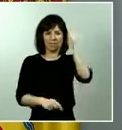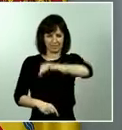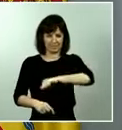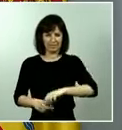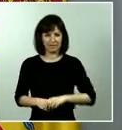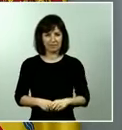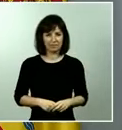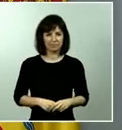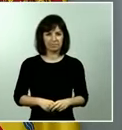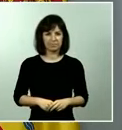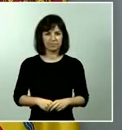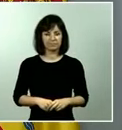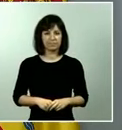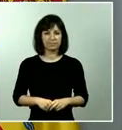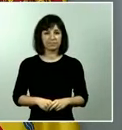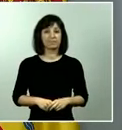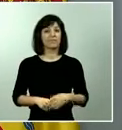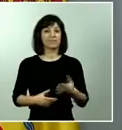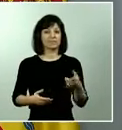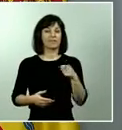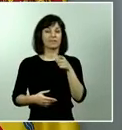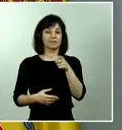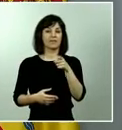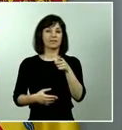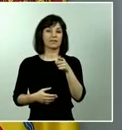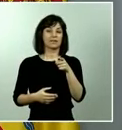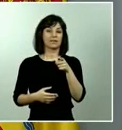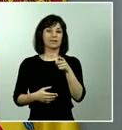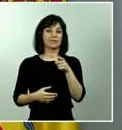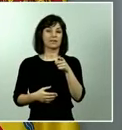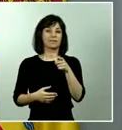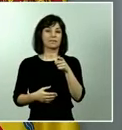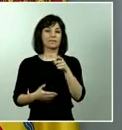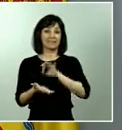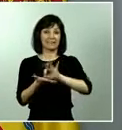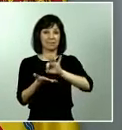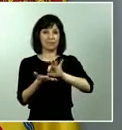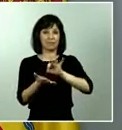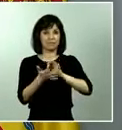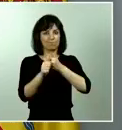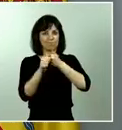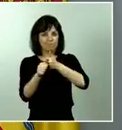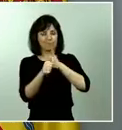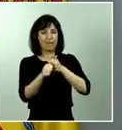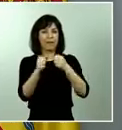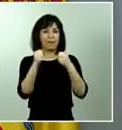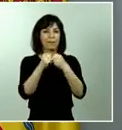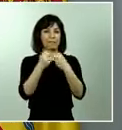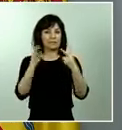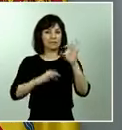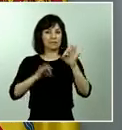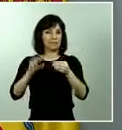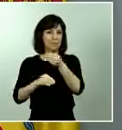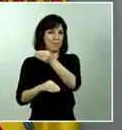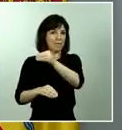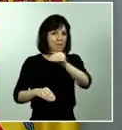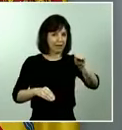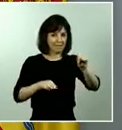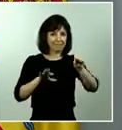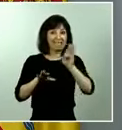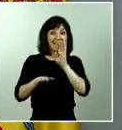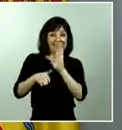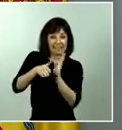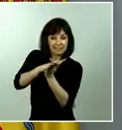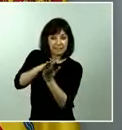se han incrementado en más de un 27% los servicios de seguimientos de aquellos expedientes que están vivos, que